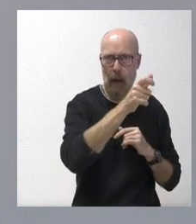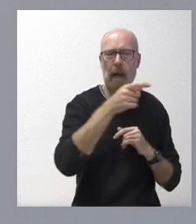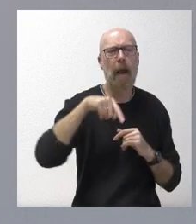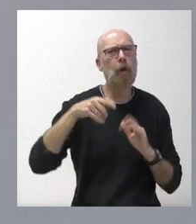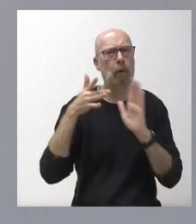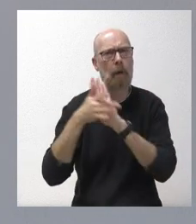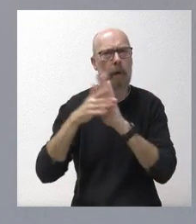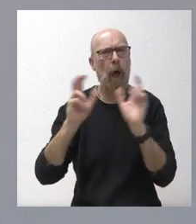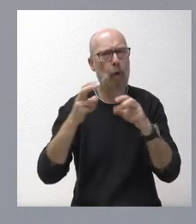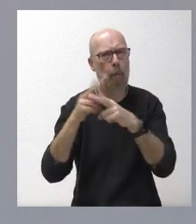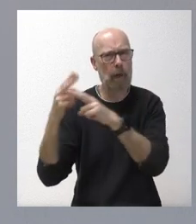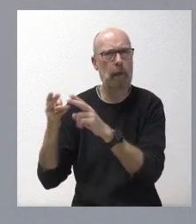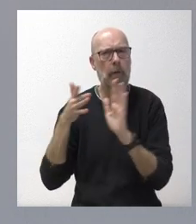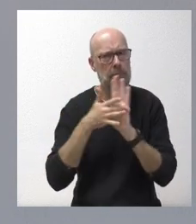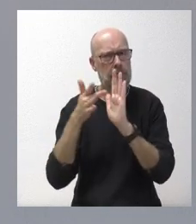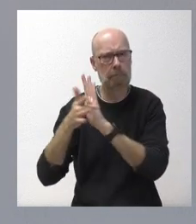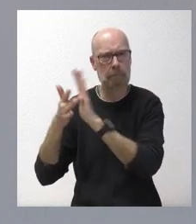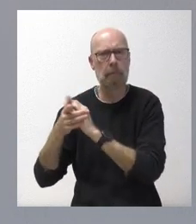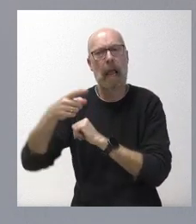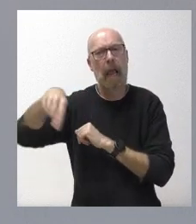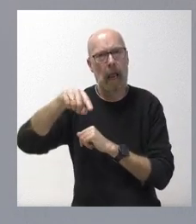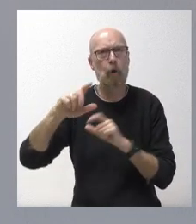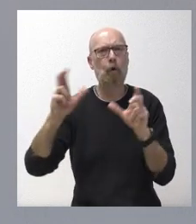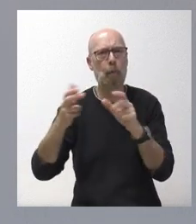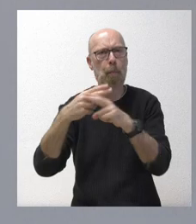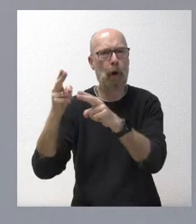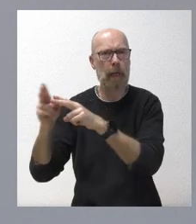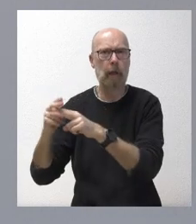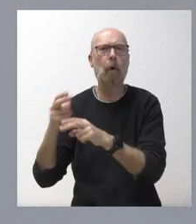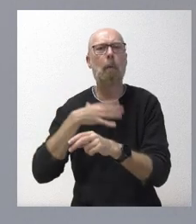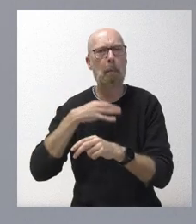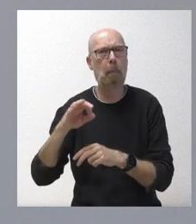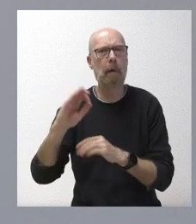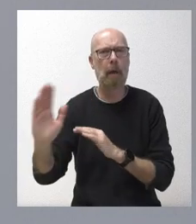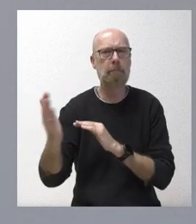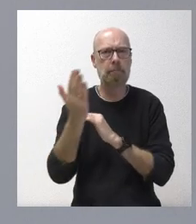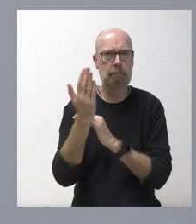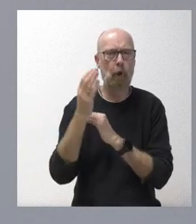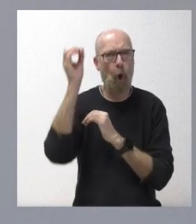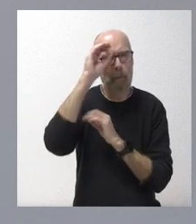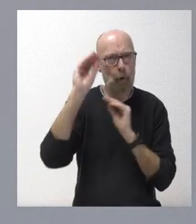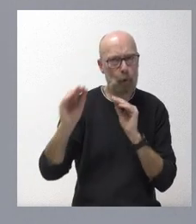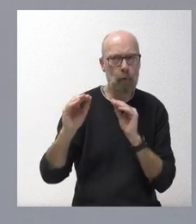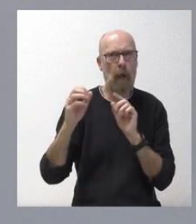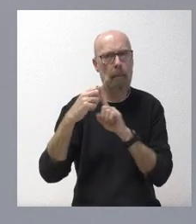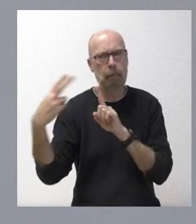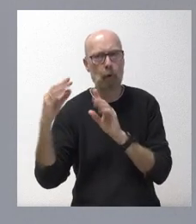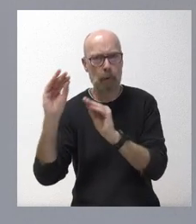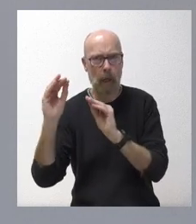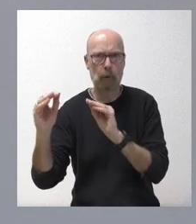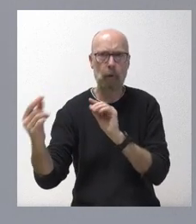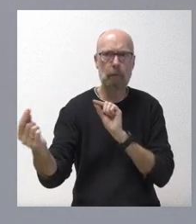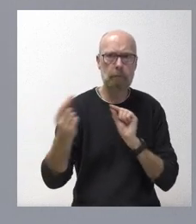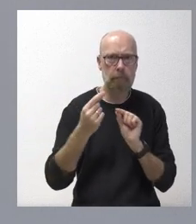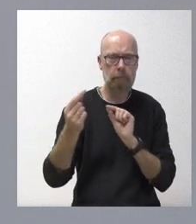grupos políticos también han tenido la ocasión de poner encima de la mesa su visión, su perspectiva en relación con